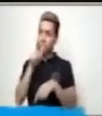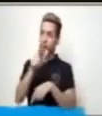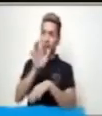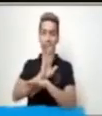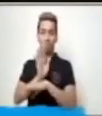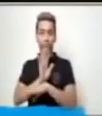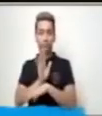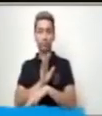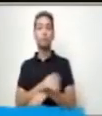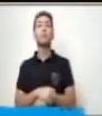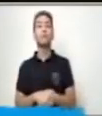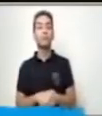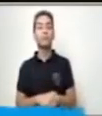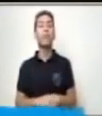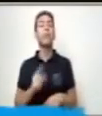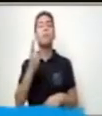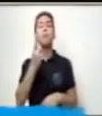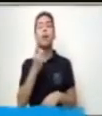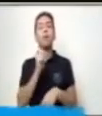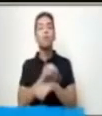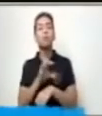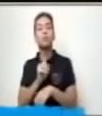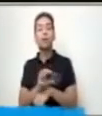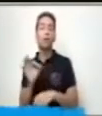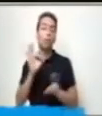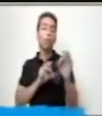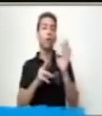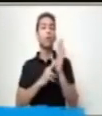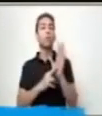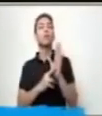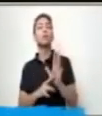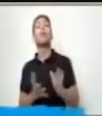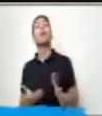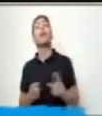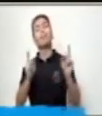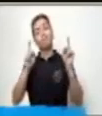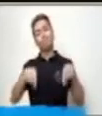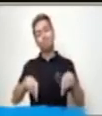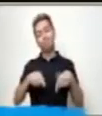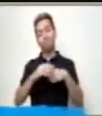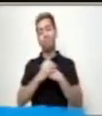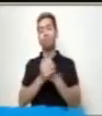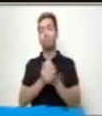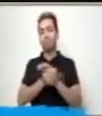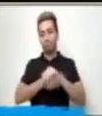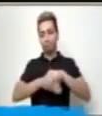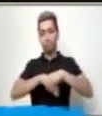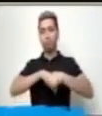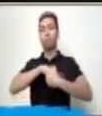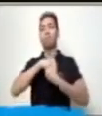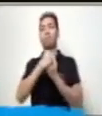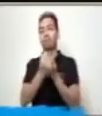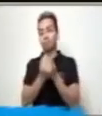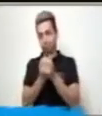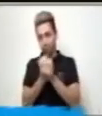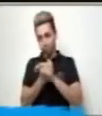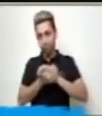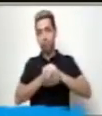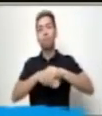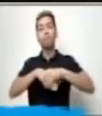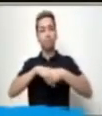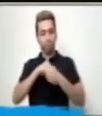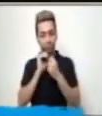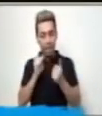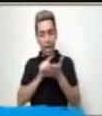Primera instrucción o recomendación, lava tus manos con agua y jabón para que permanezcan